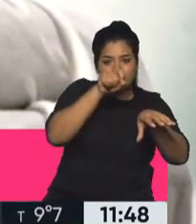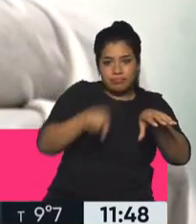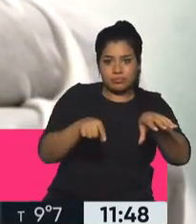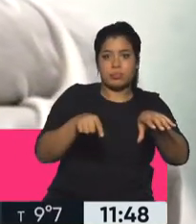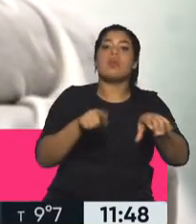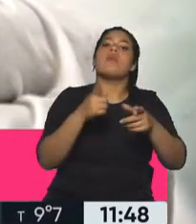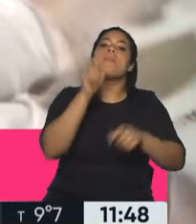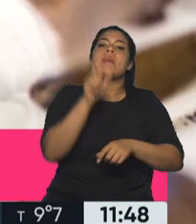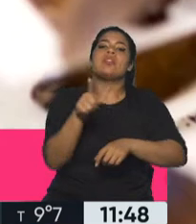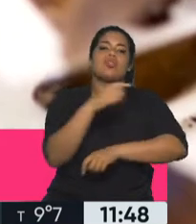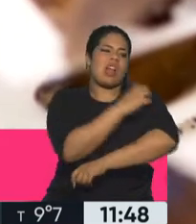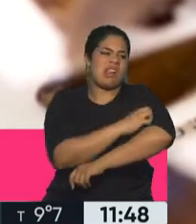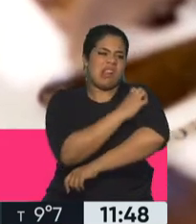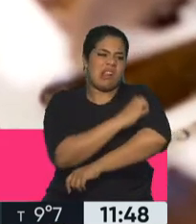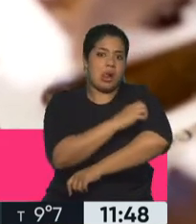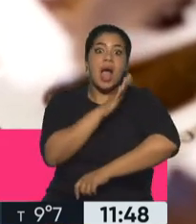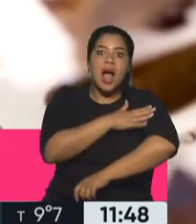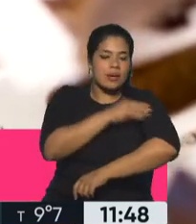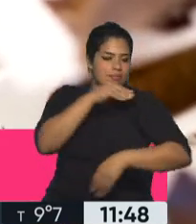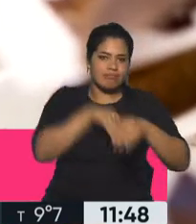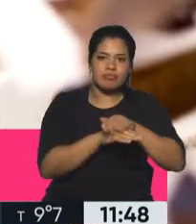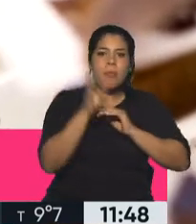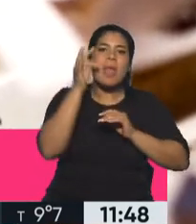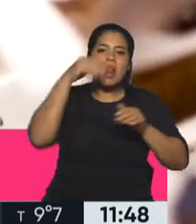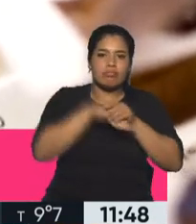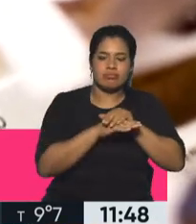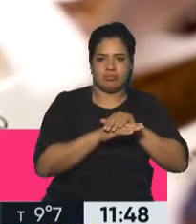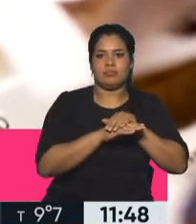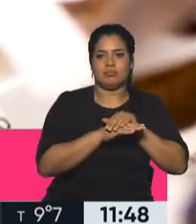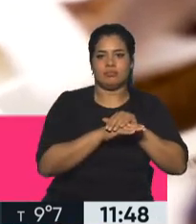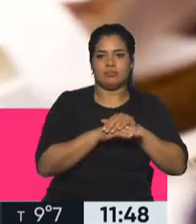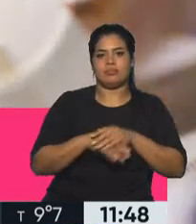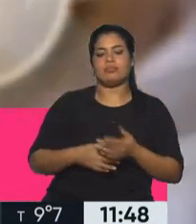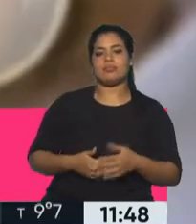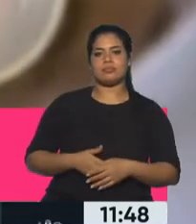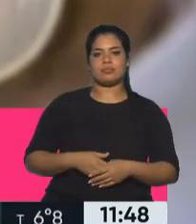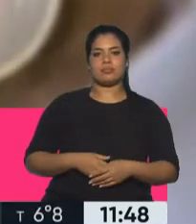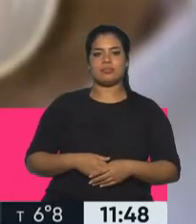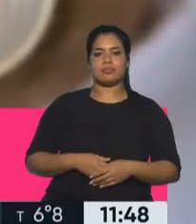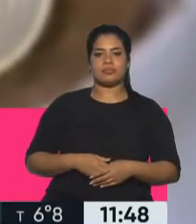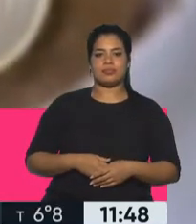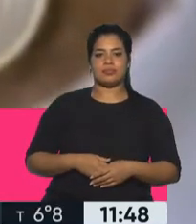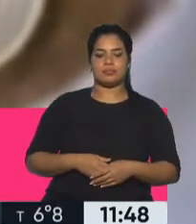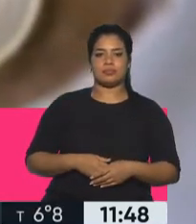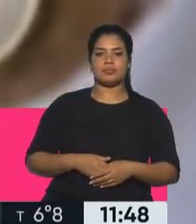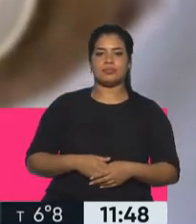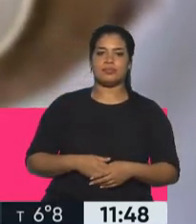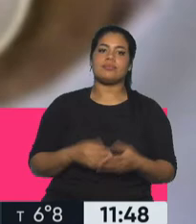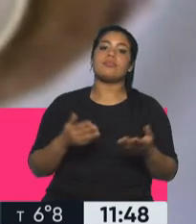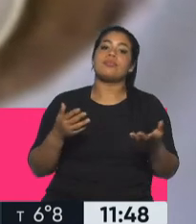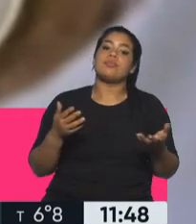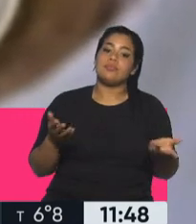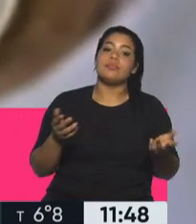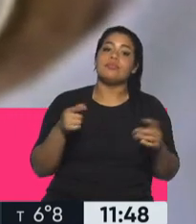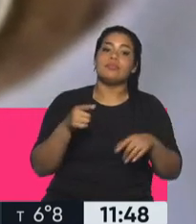rascás, vos te refregás los ojos, y ahí es una de las vías de transmisión. El tripanosoma cruzi entra allí cuando te rascás. Exacto. Y entonces,